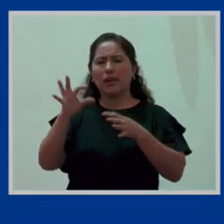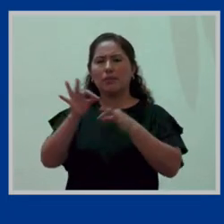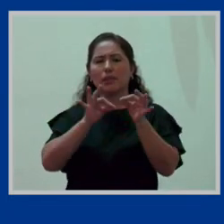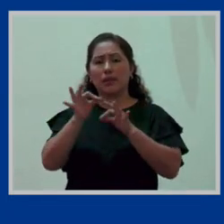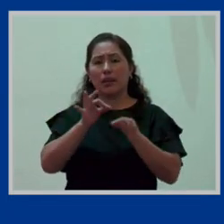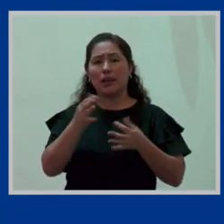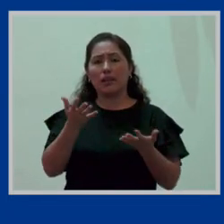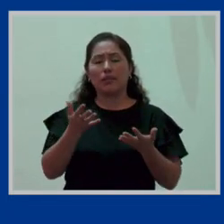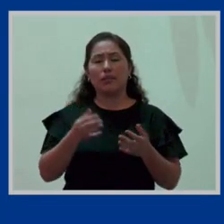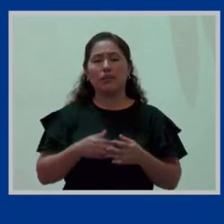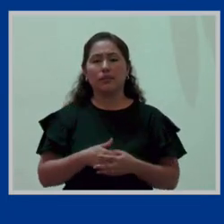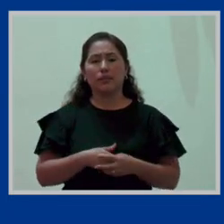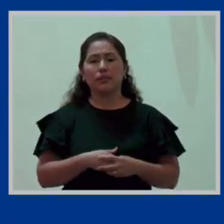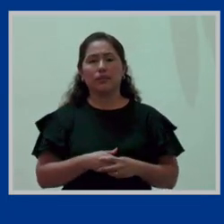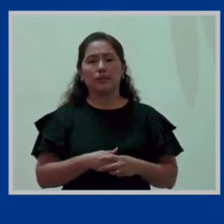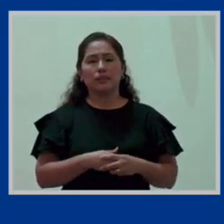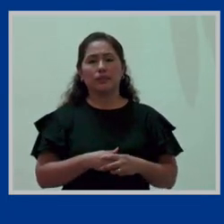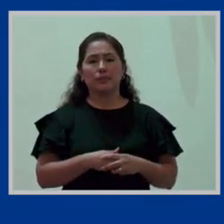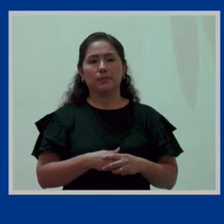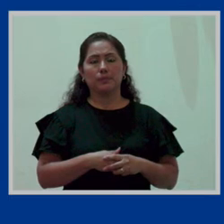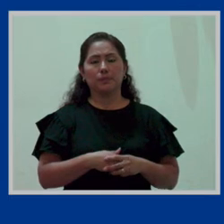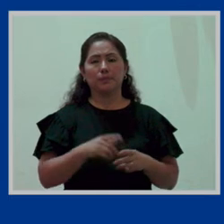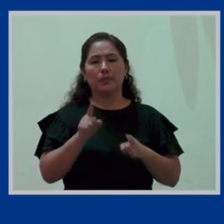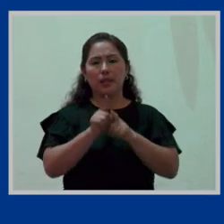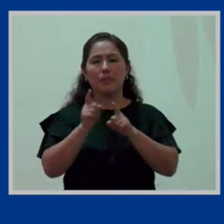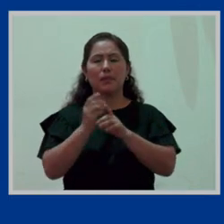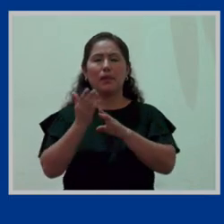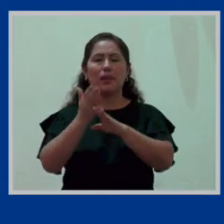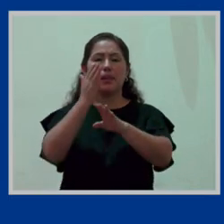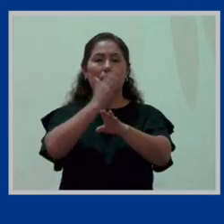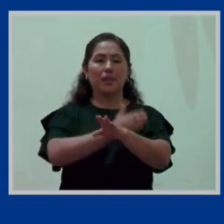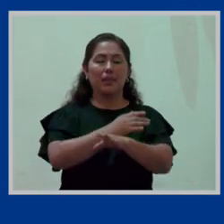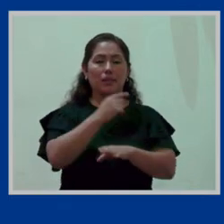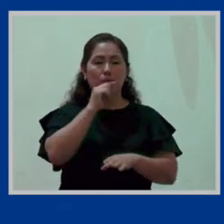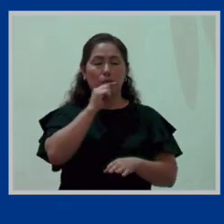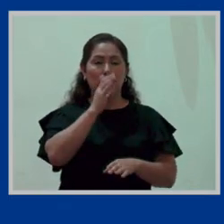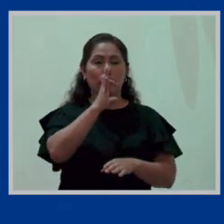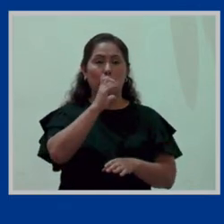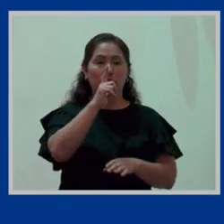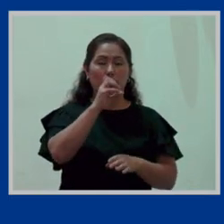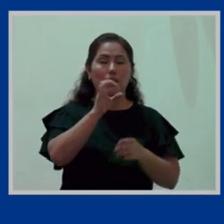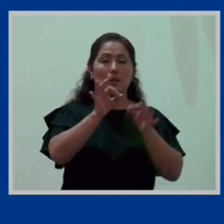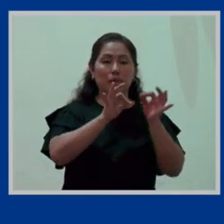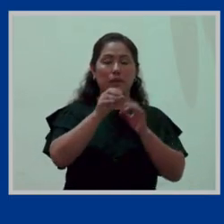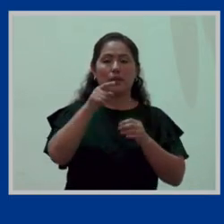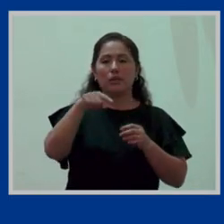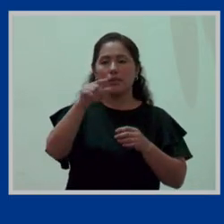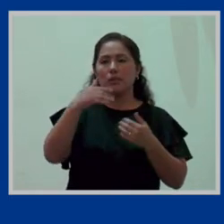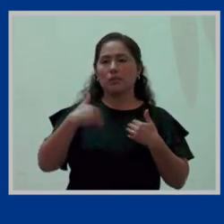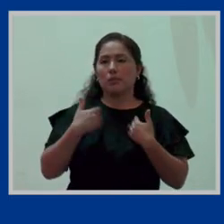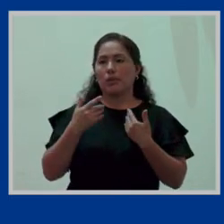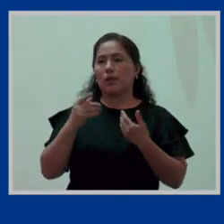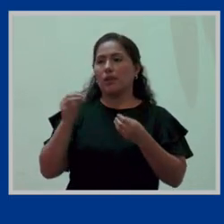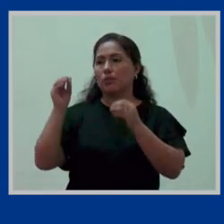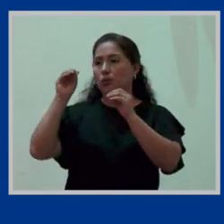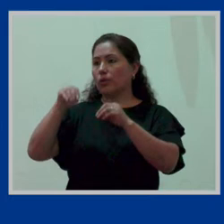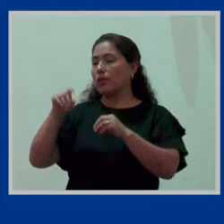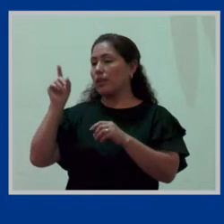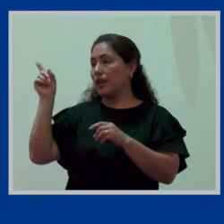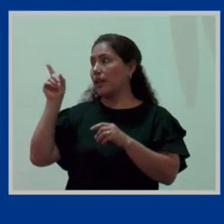también los que abordó la ponente anterior y el ponente que me sigue. Y es que se considera una infracción grave